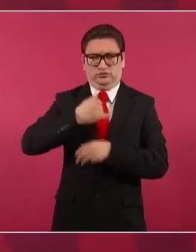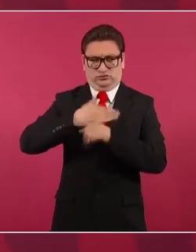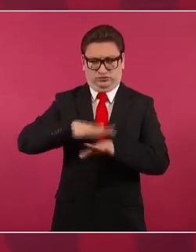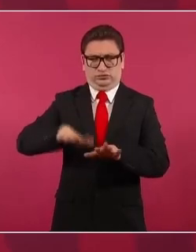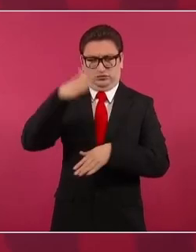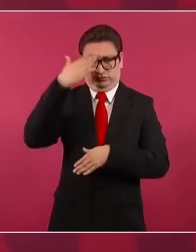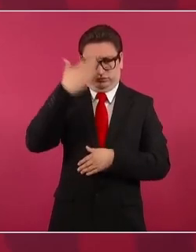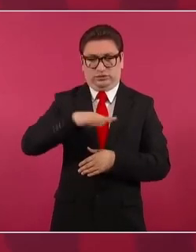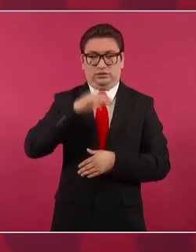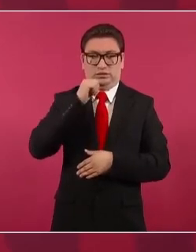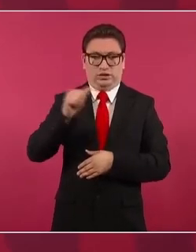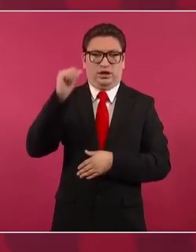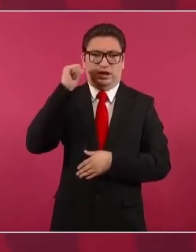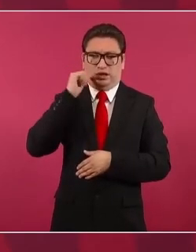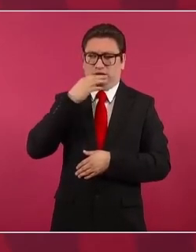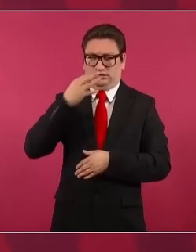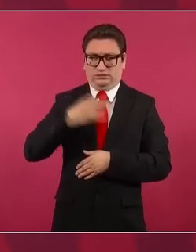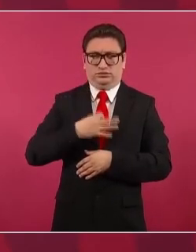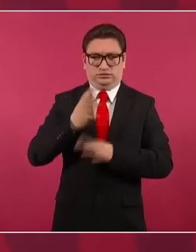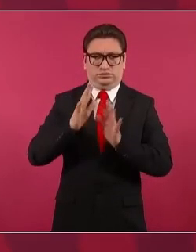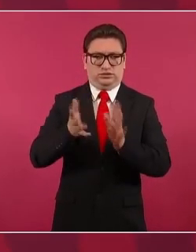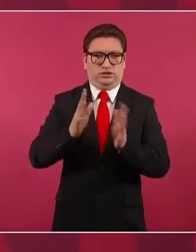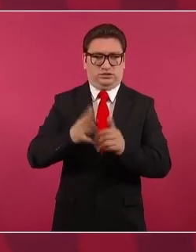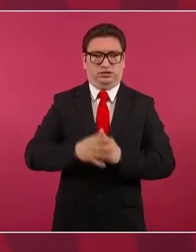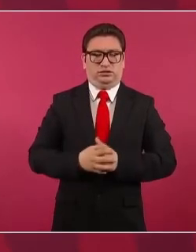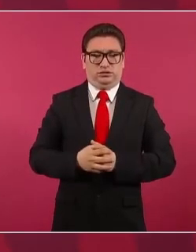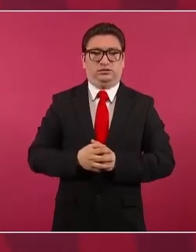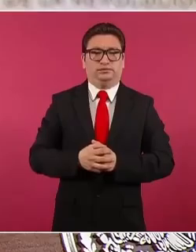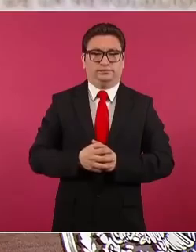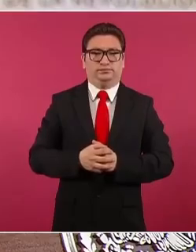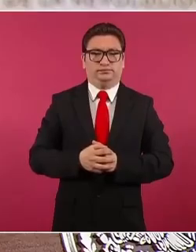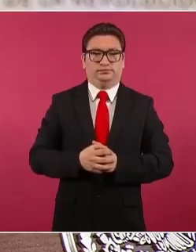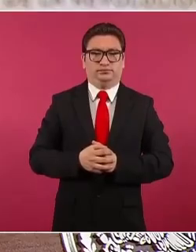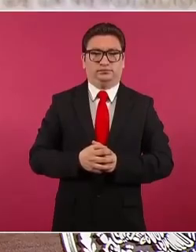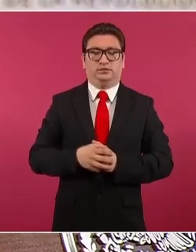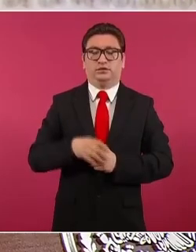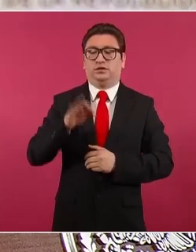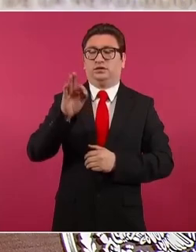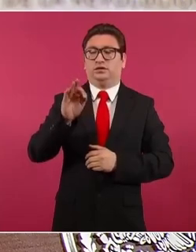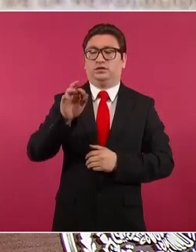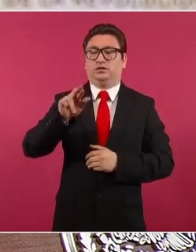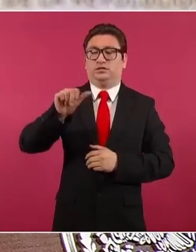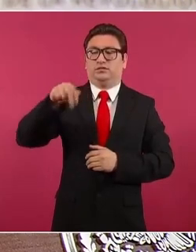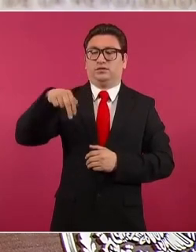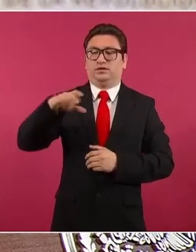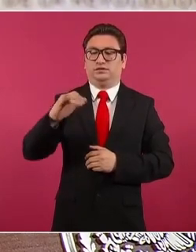Desde ayer me informó Francisco